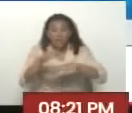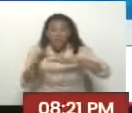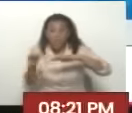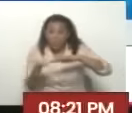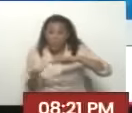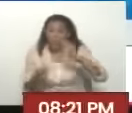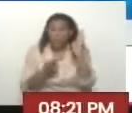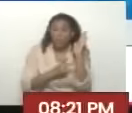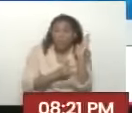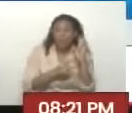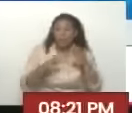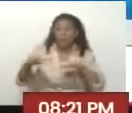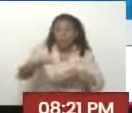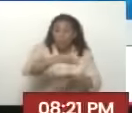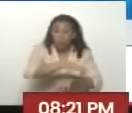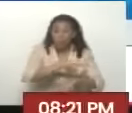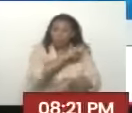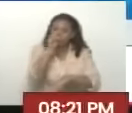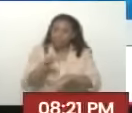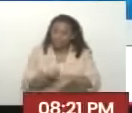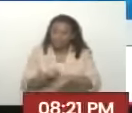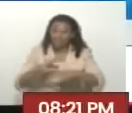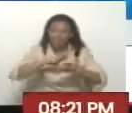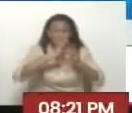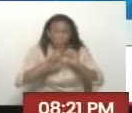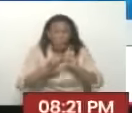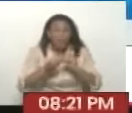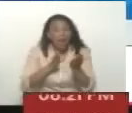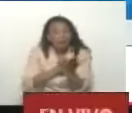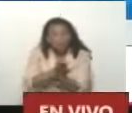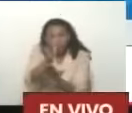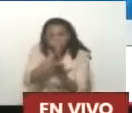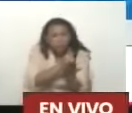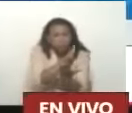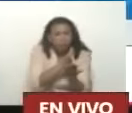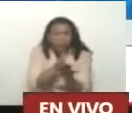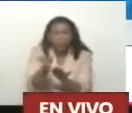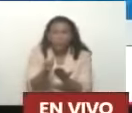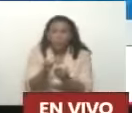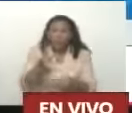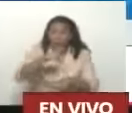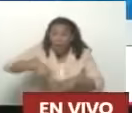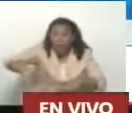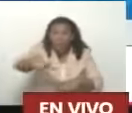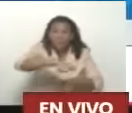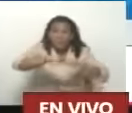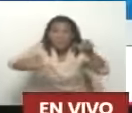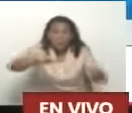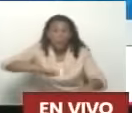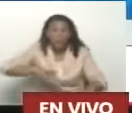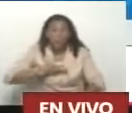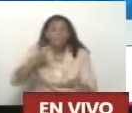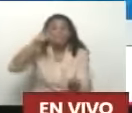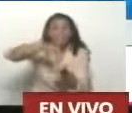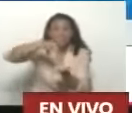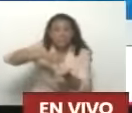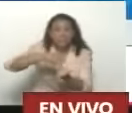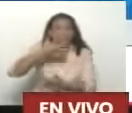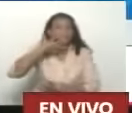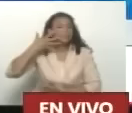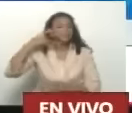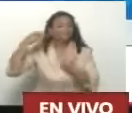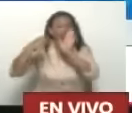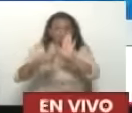Como regional y nacional Canales por los cuales Corre el poder popular Protagónico En tal